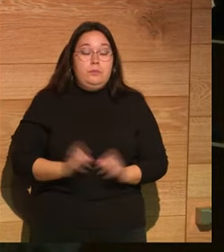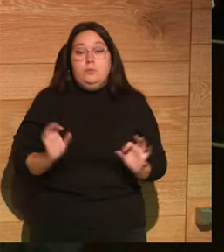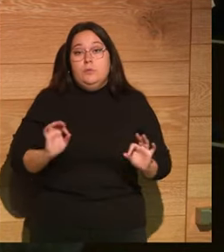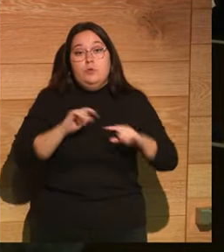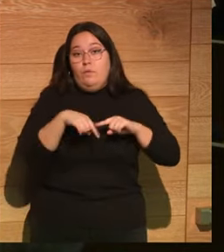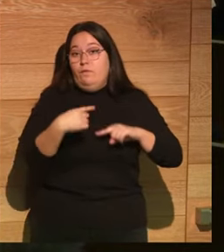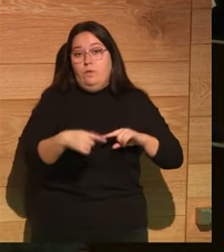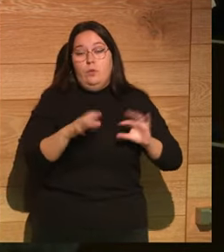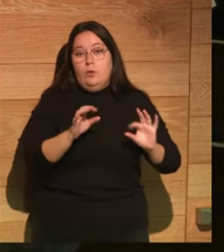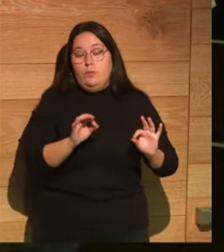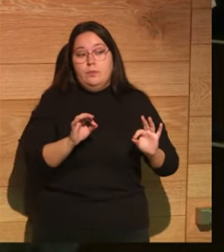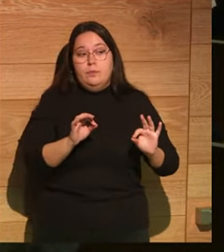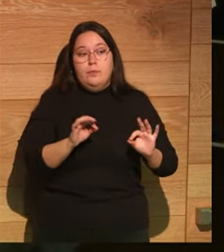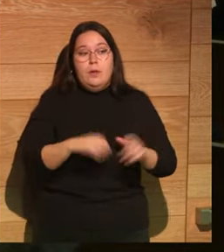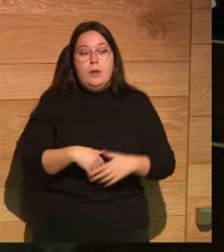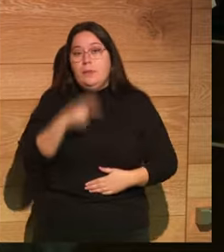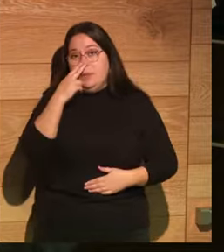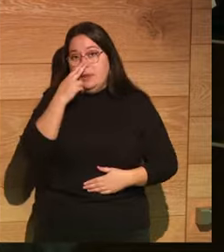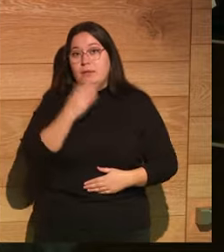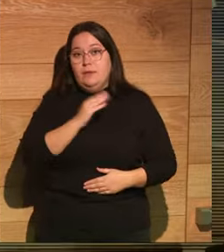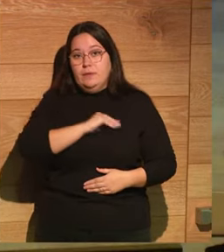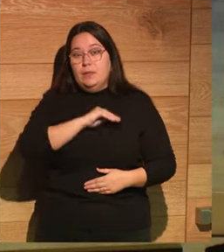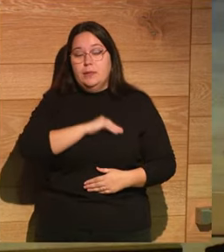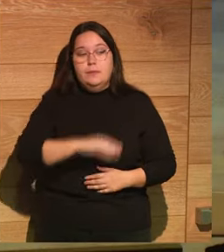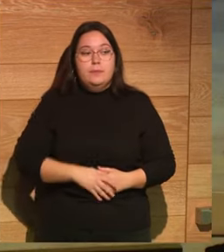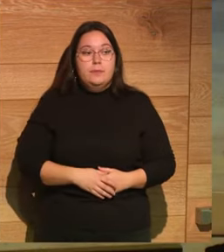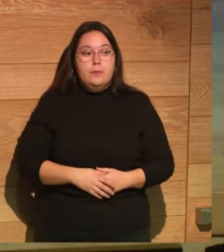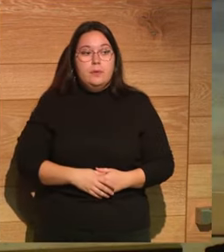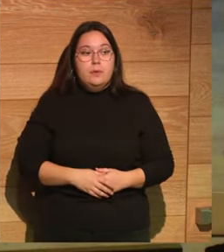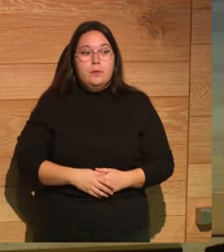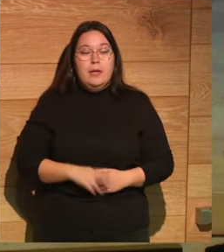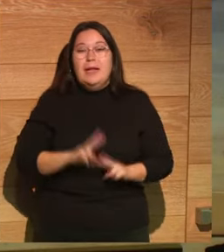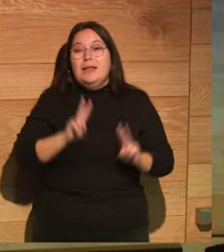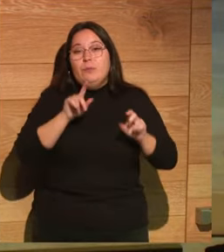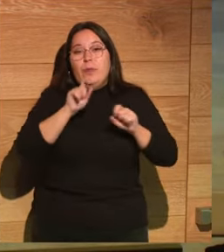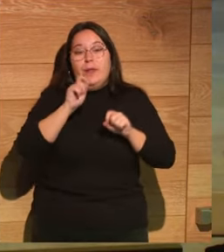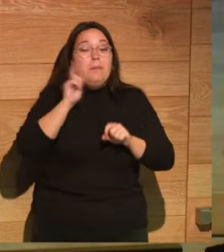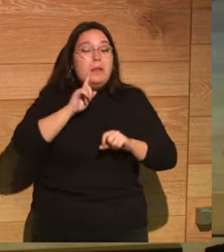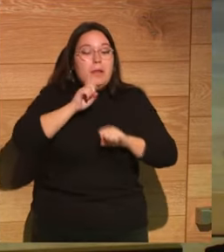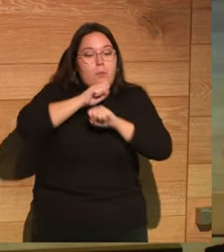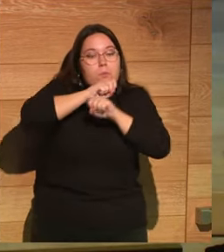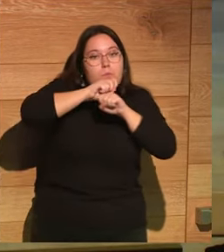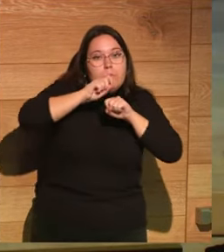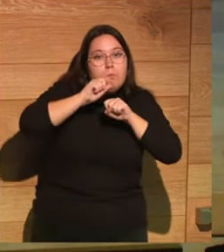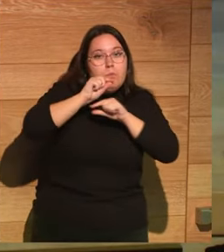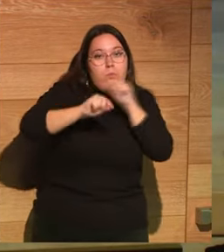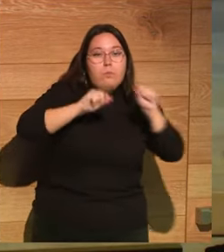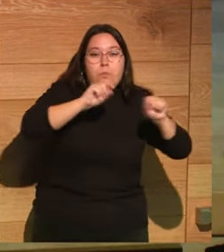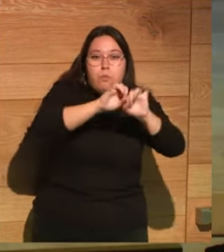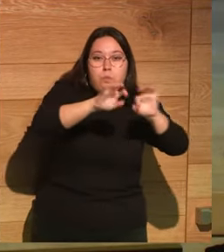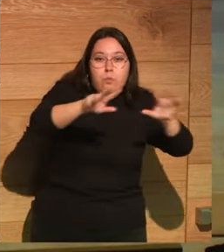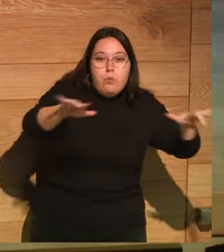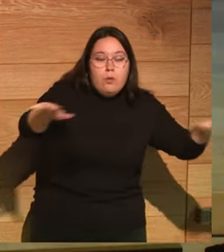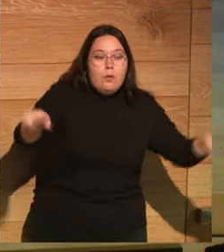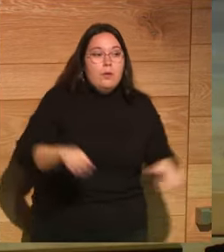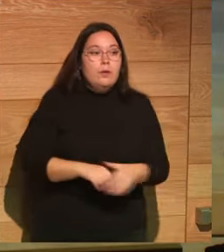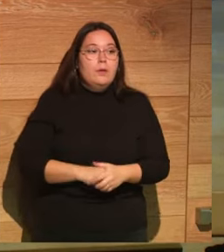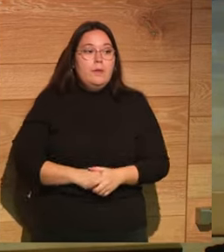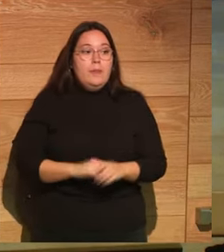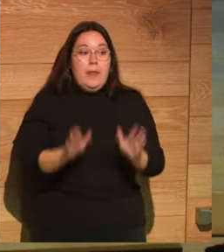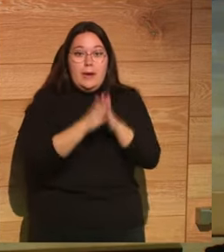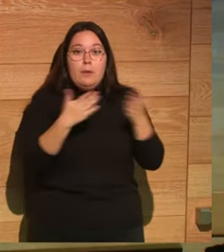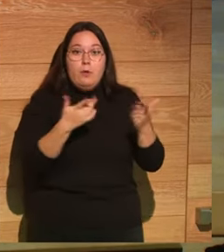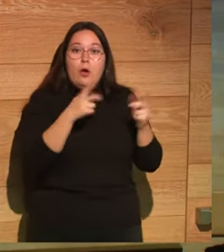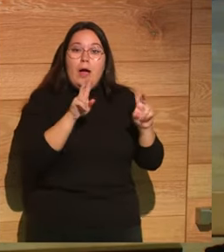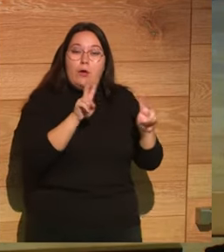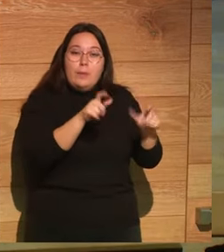fenómeno es un fenómeno que a mí me interesa mucho el contagio de la mentira en el libro hay un capítulo que es muy divertido porque es